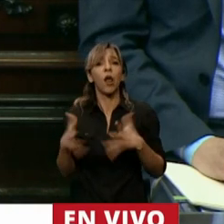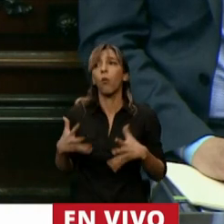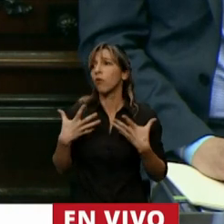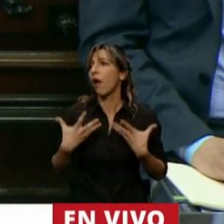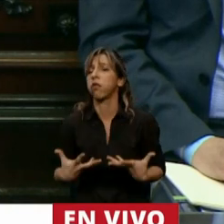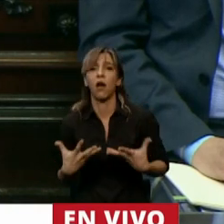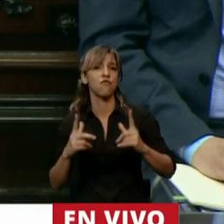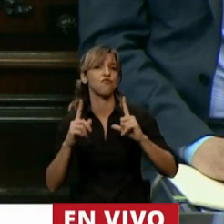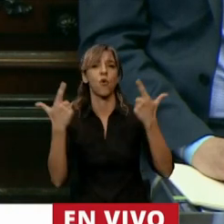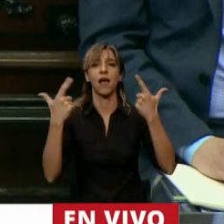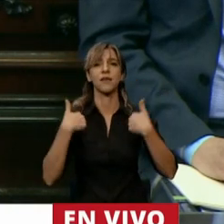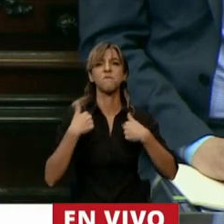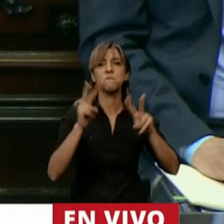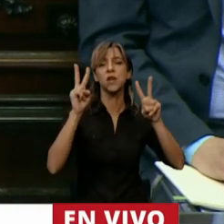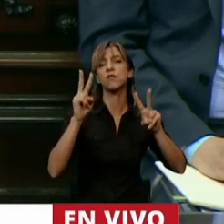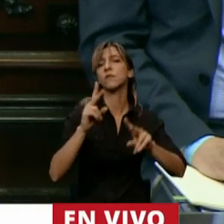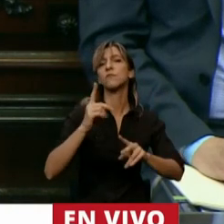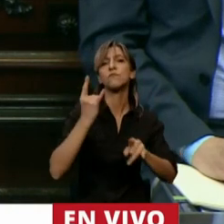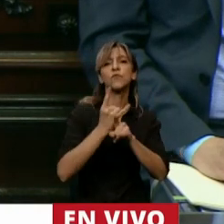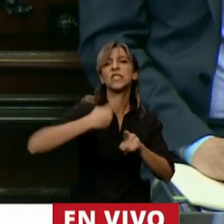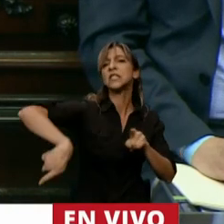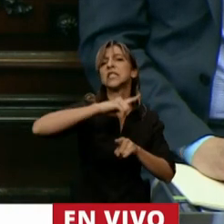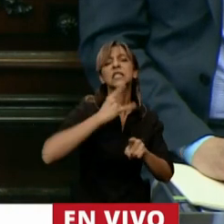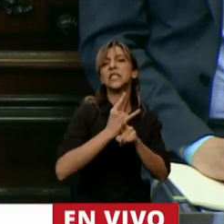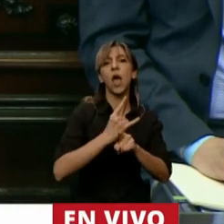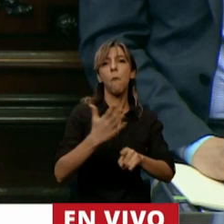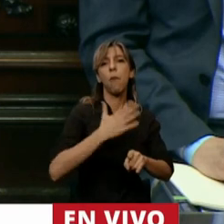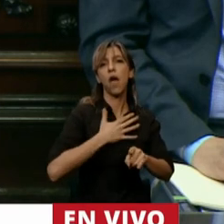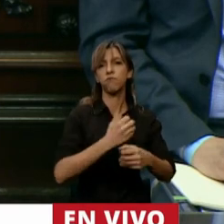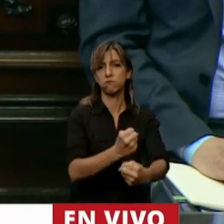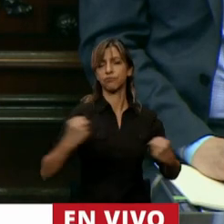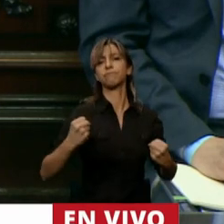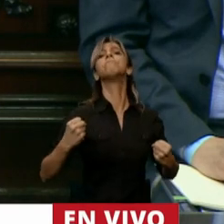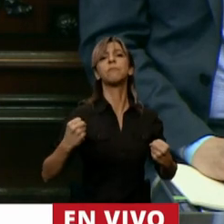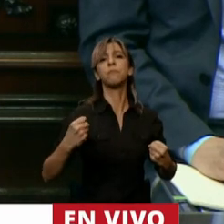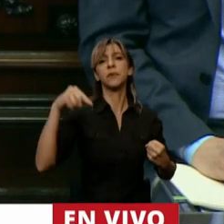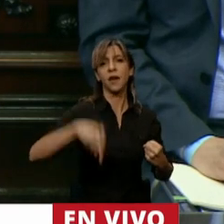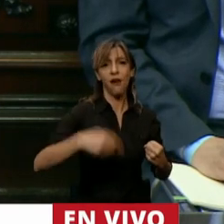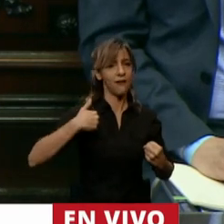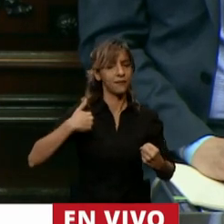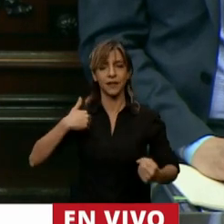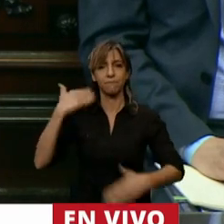ley le va a poner el pecho y va a sacar el país adelante